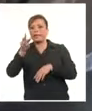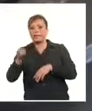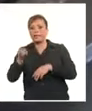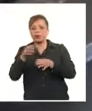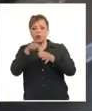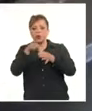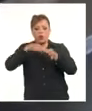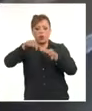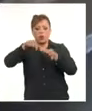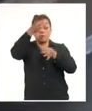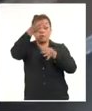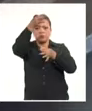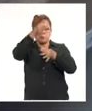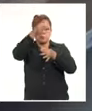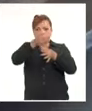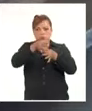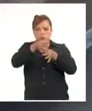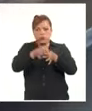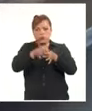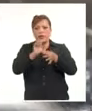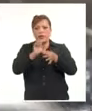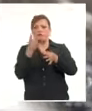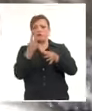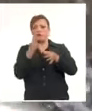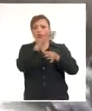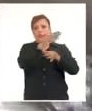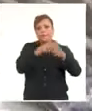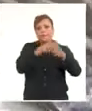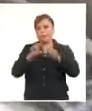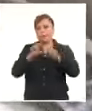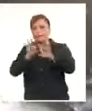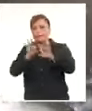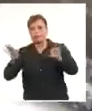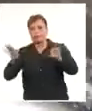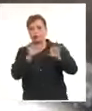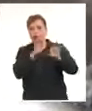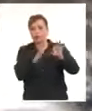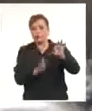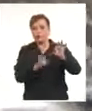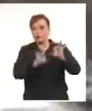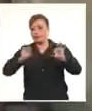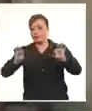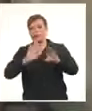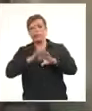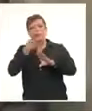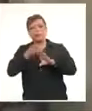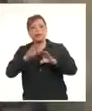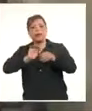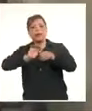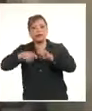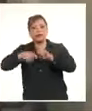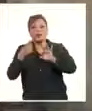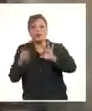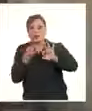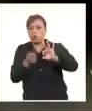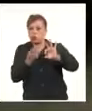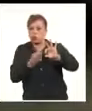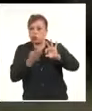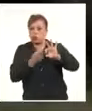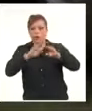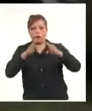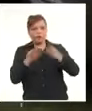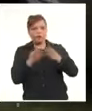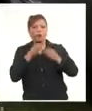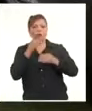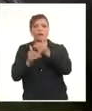un proceso de embutición hacemos dos mitades y posteriormente se rectifica, es decir, se tornean todos los excesos de material y todo eso